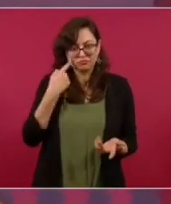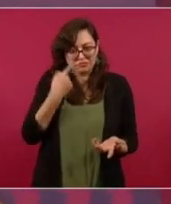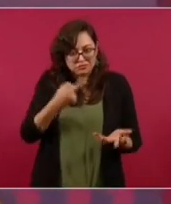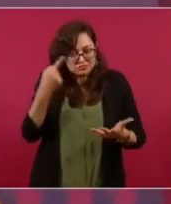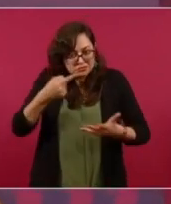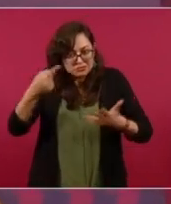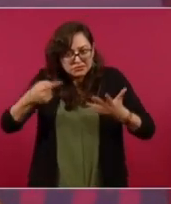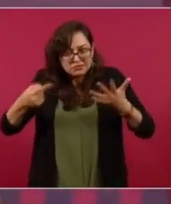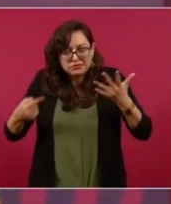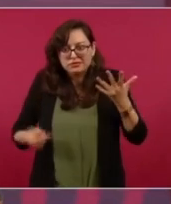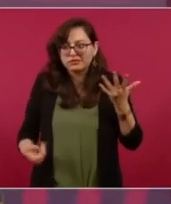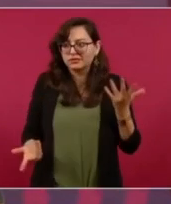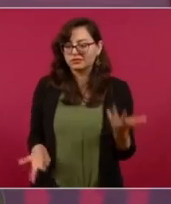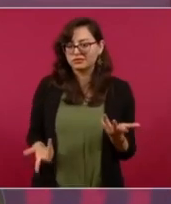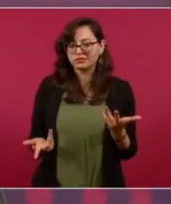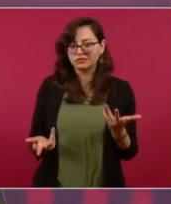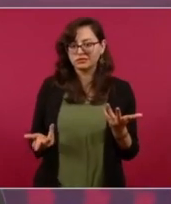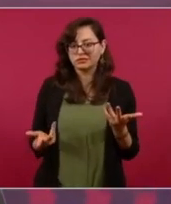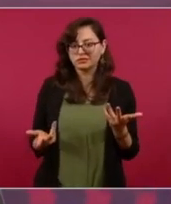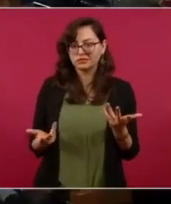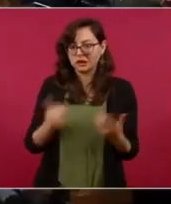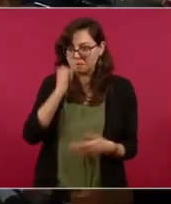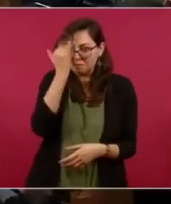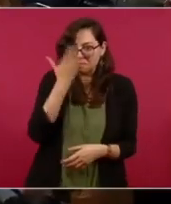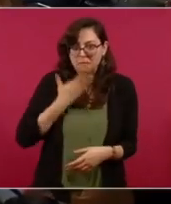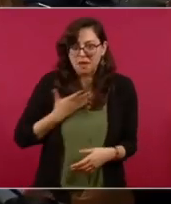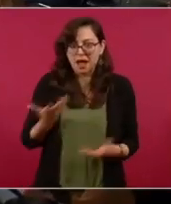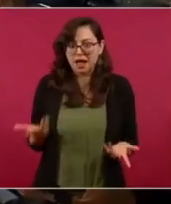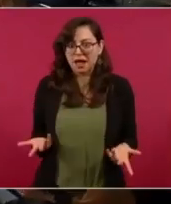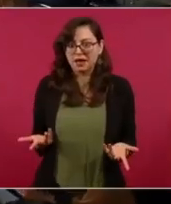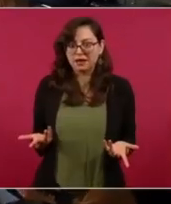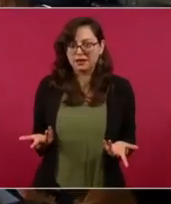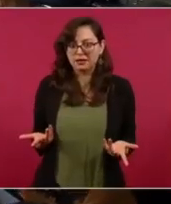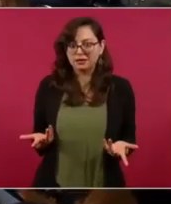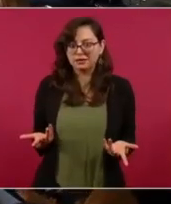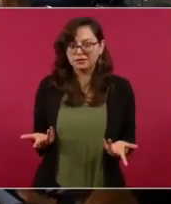el mismo día